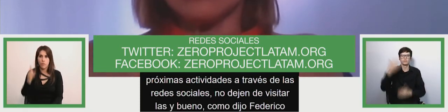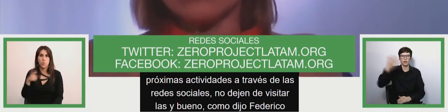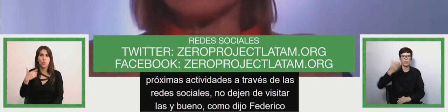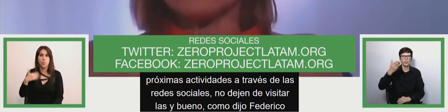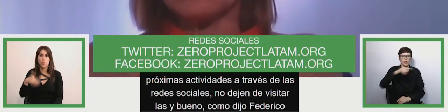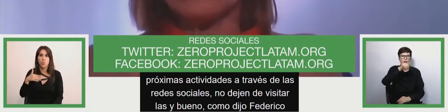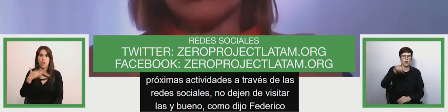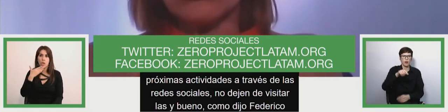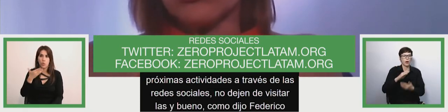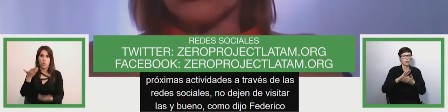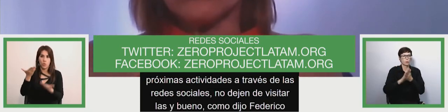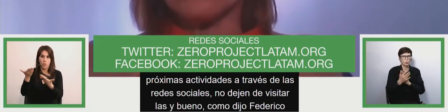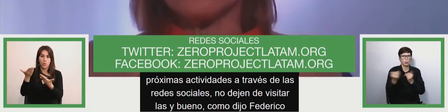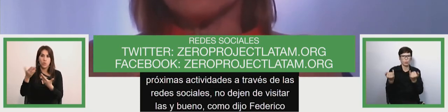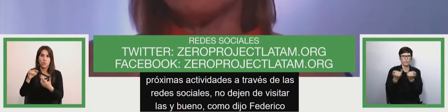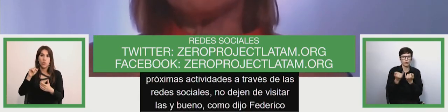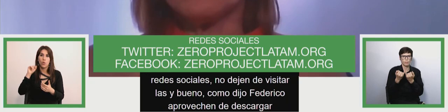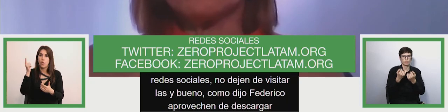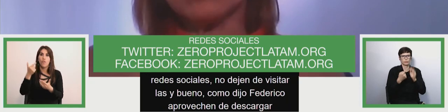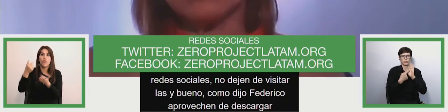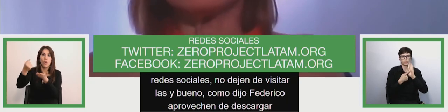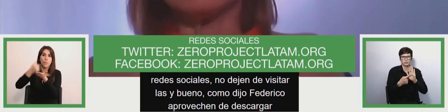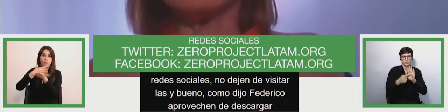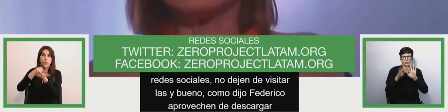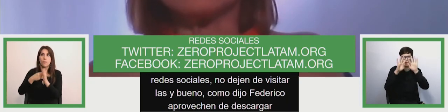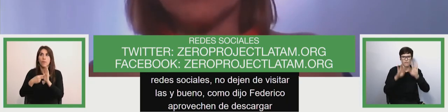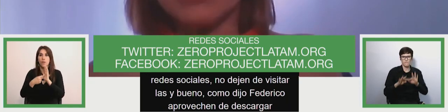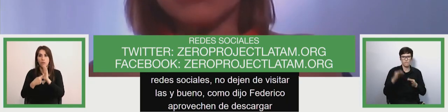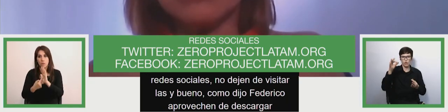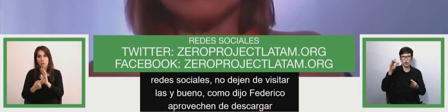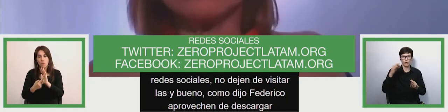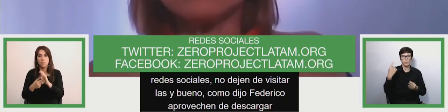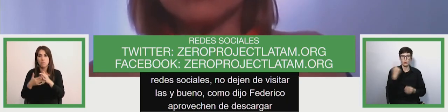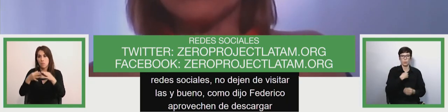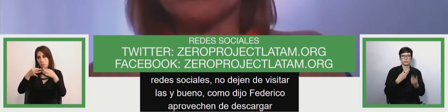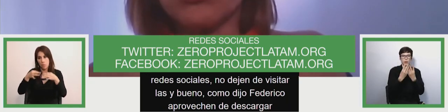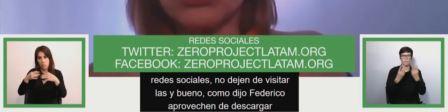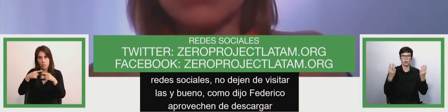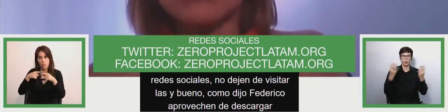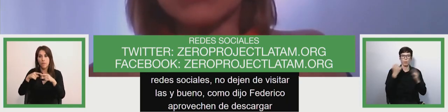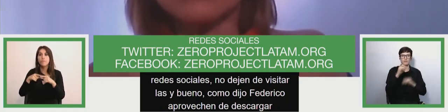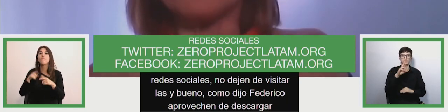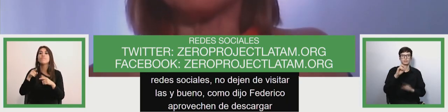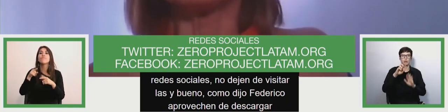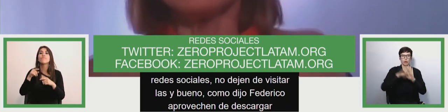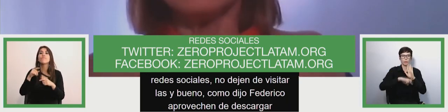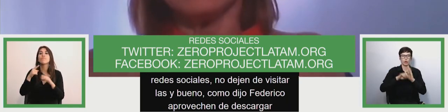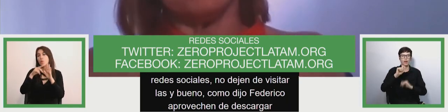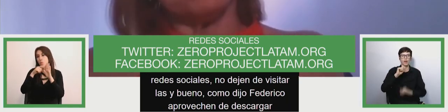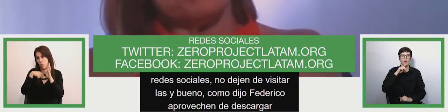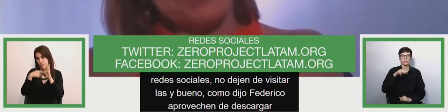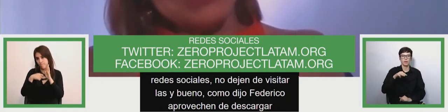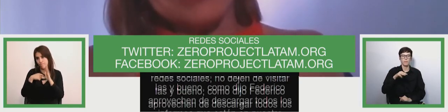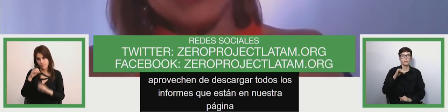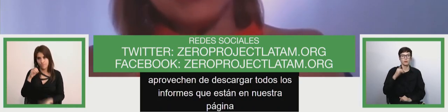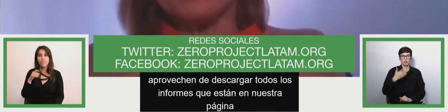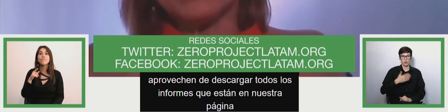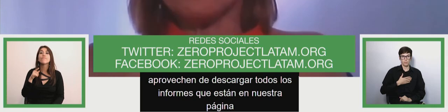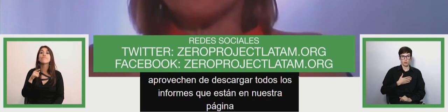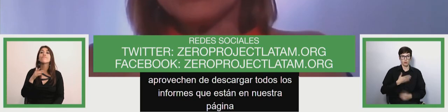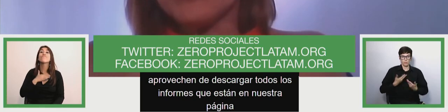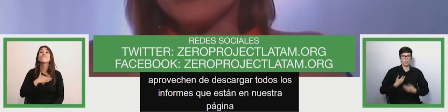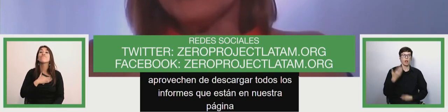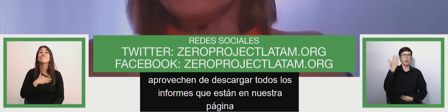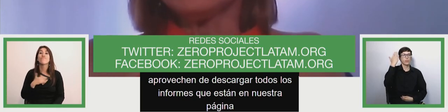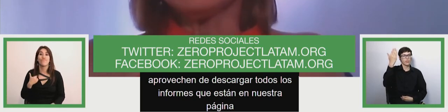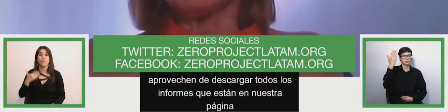todos los informes que están en nuestra página de Ciro Project Latam y por mi parte me